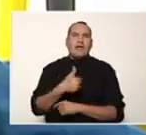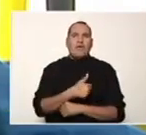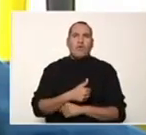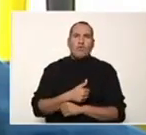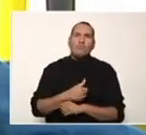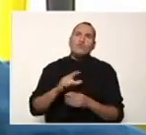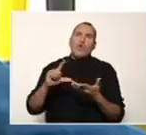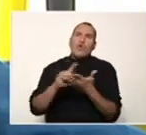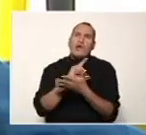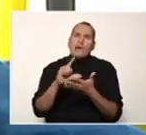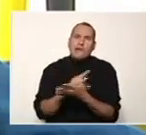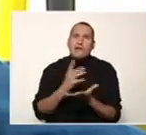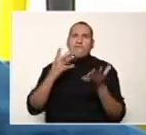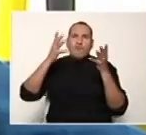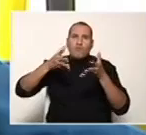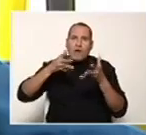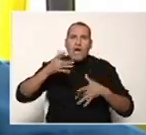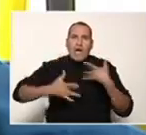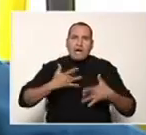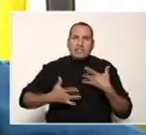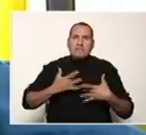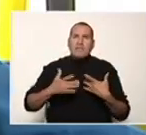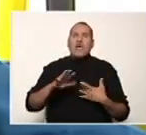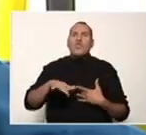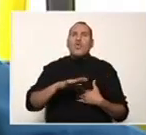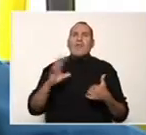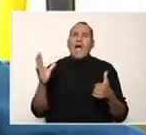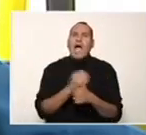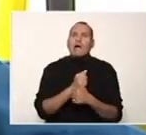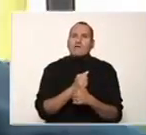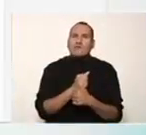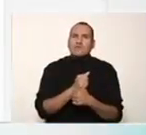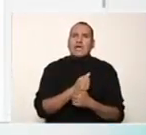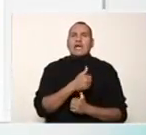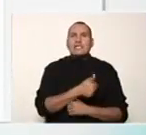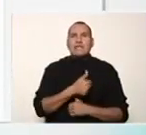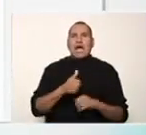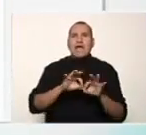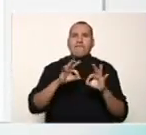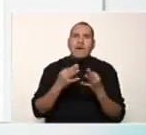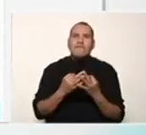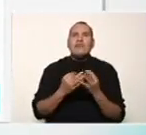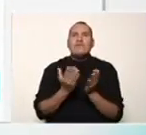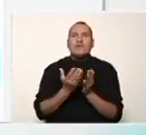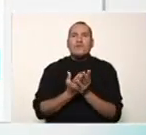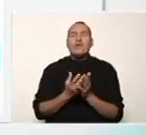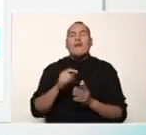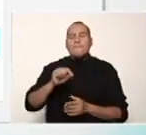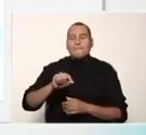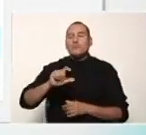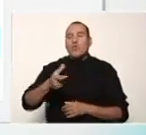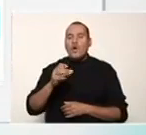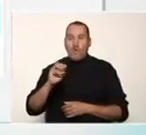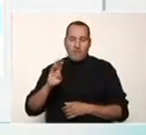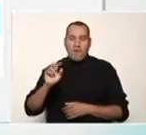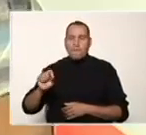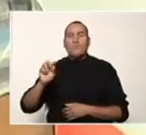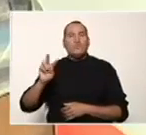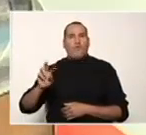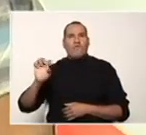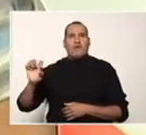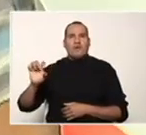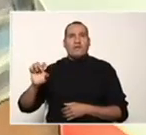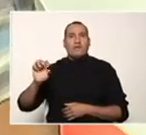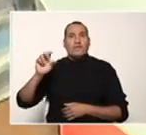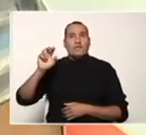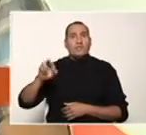de estos textos actividades recomendaciones incluso que dan los docentes durante la clase en cadafamiliaunaescuela.md.gov.be y que cada